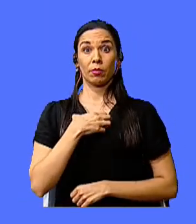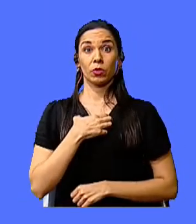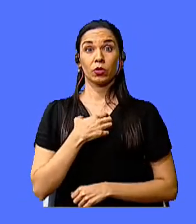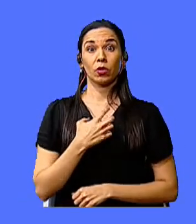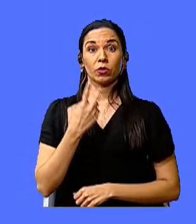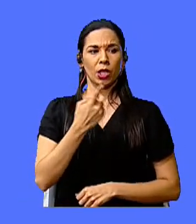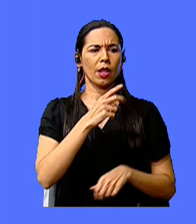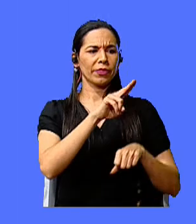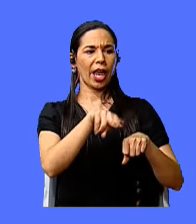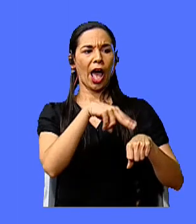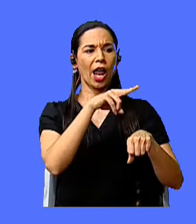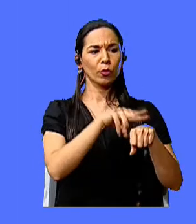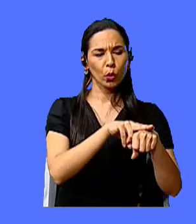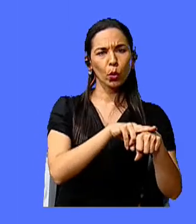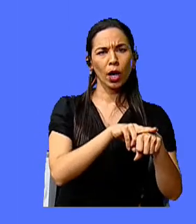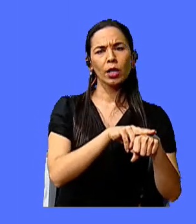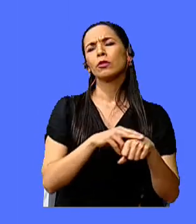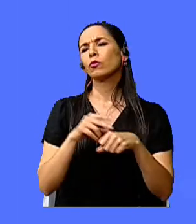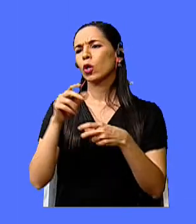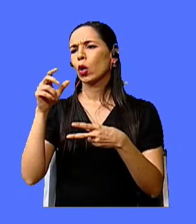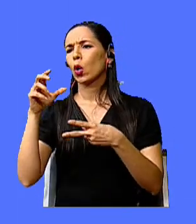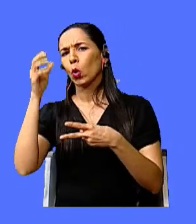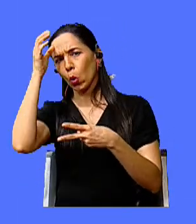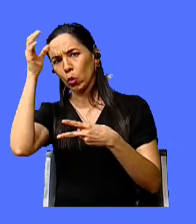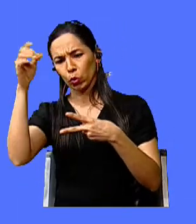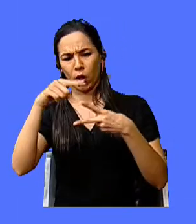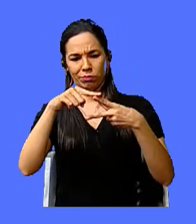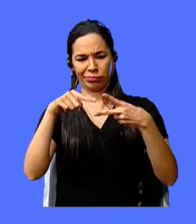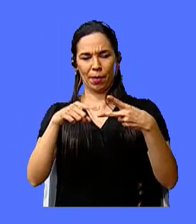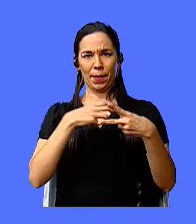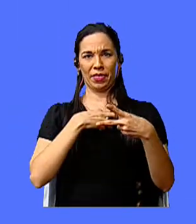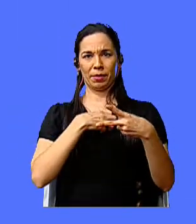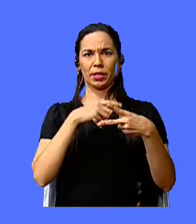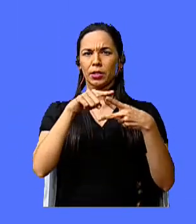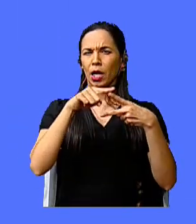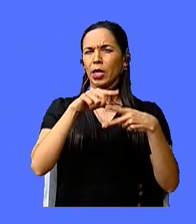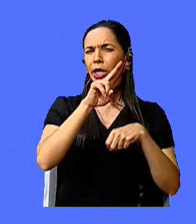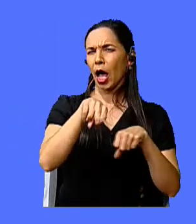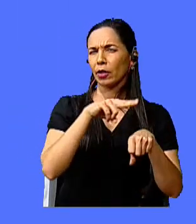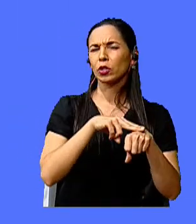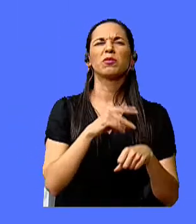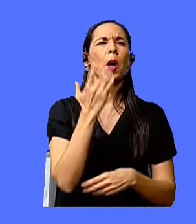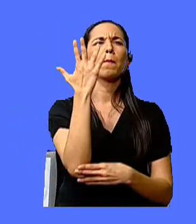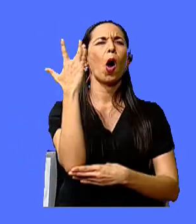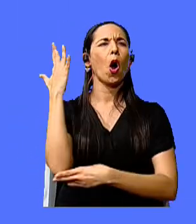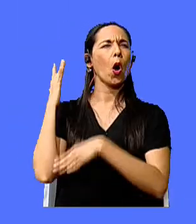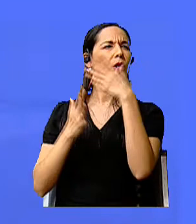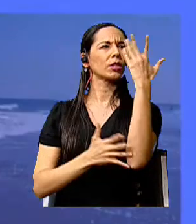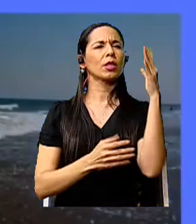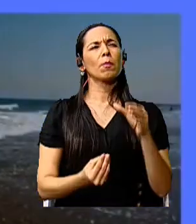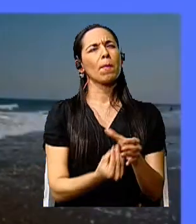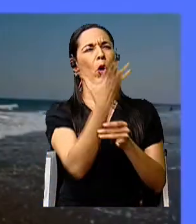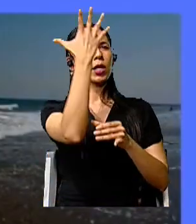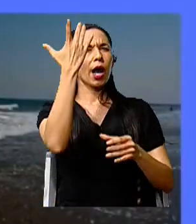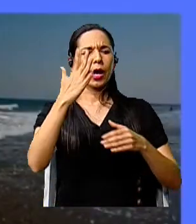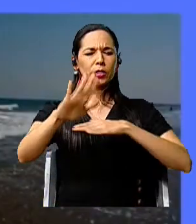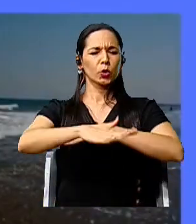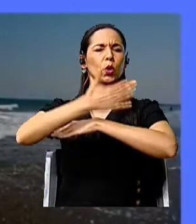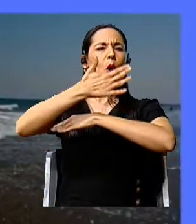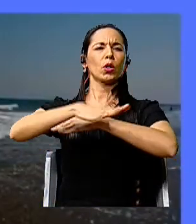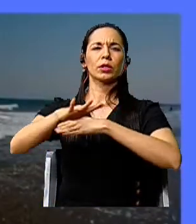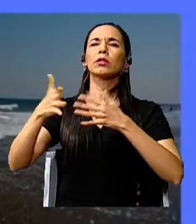en natural y cultural. El patrimonio natural son los bosques, volcanes, costas,